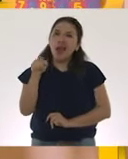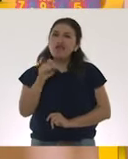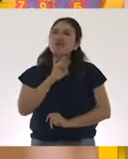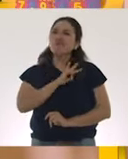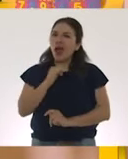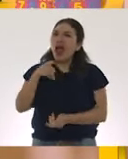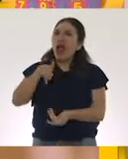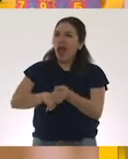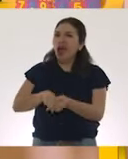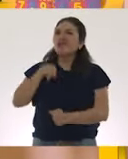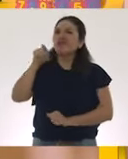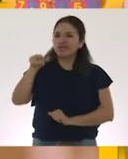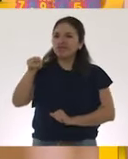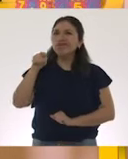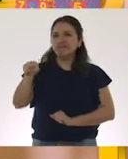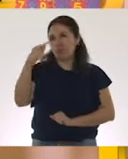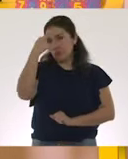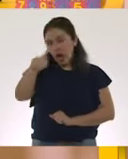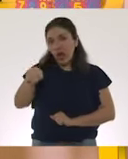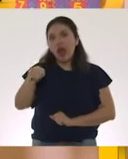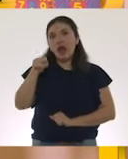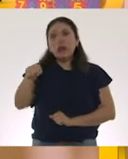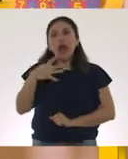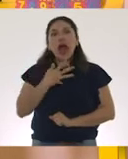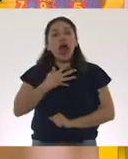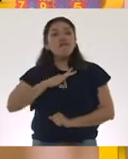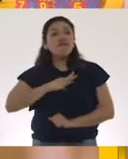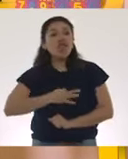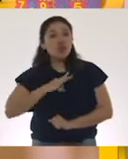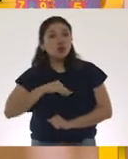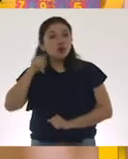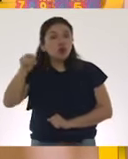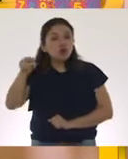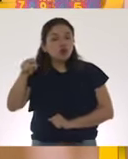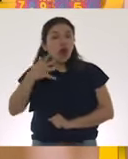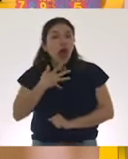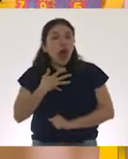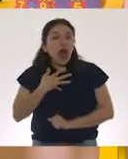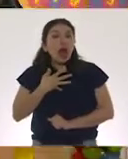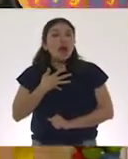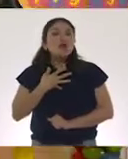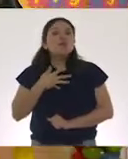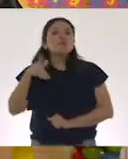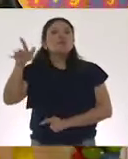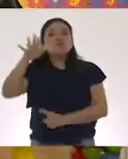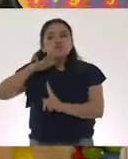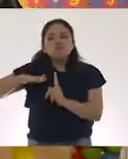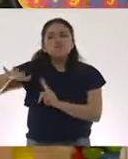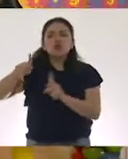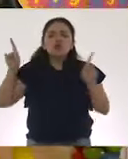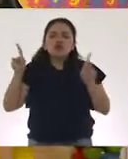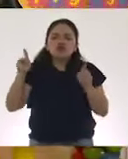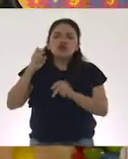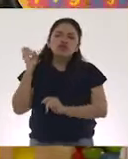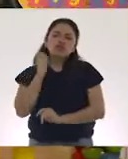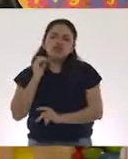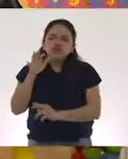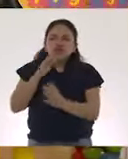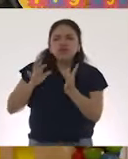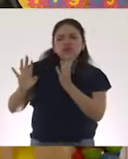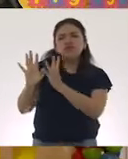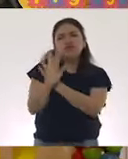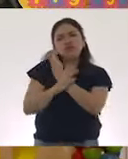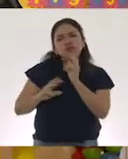que ver en tener este virus, este nuevo coronavirus, mantenerlo un gran tiempo